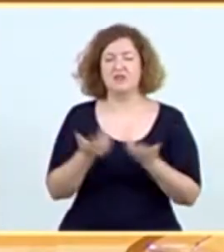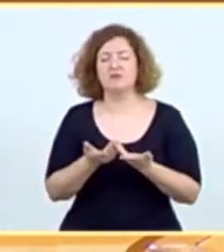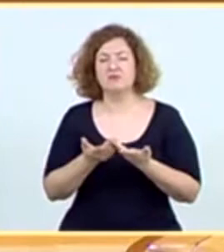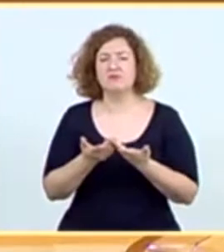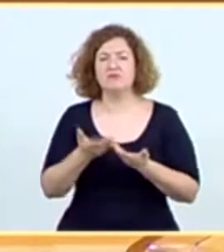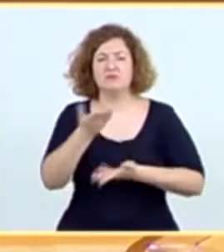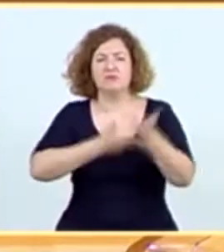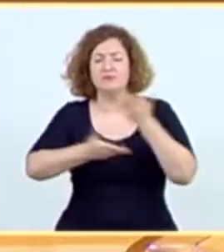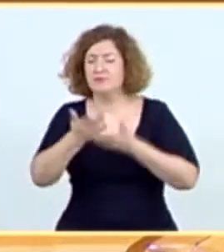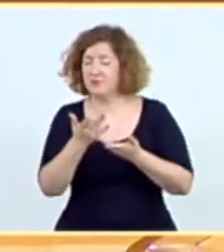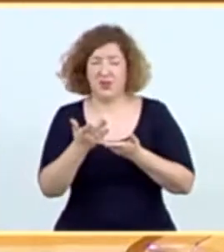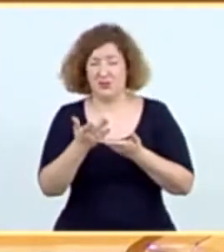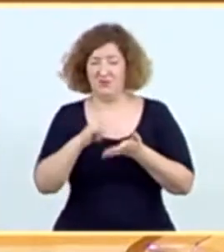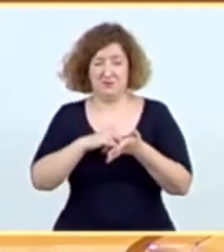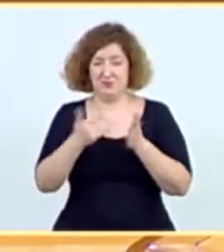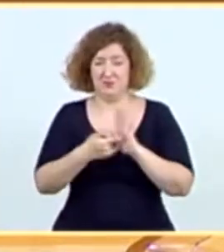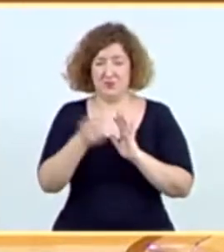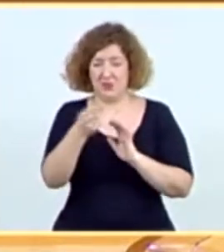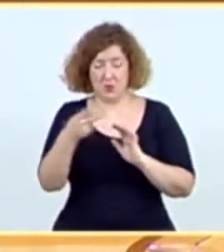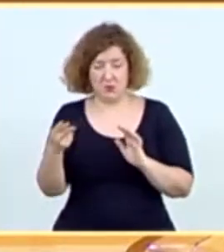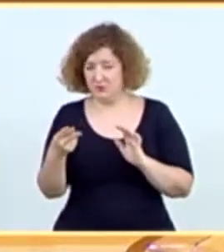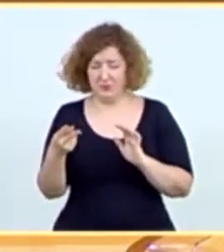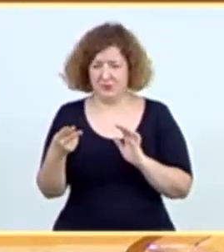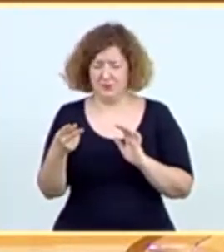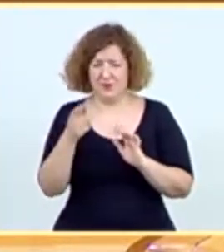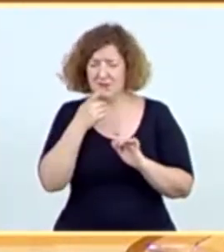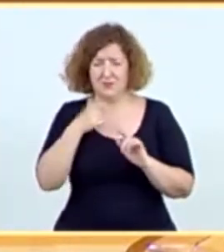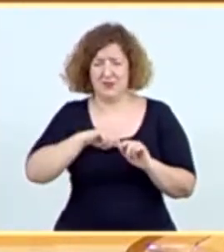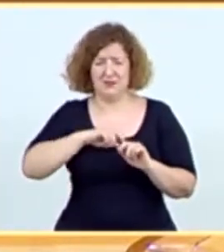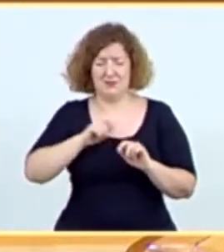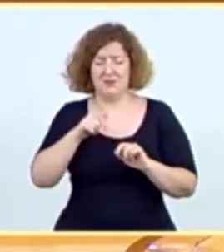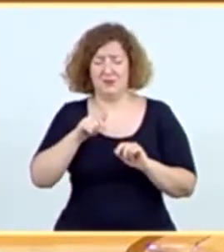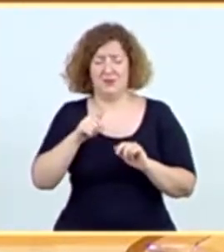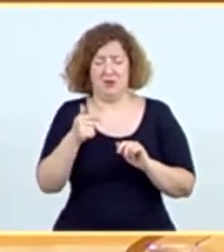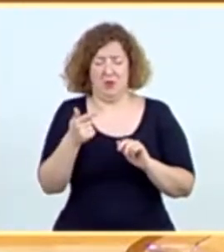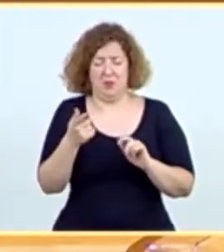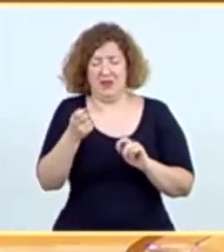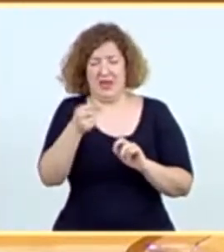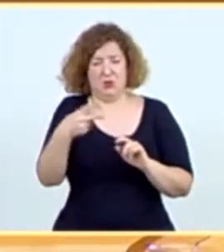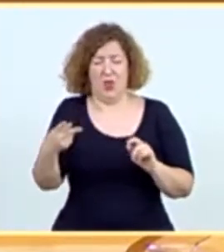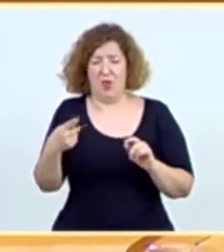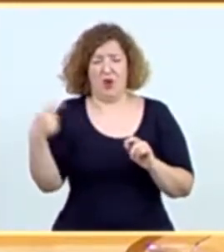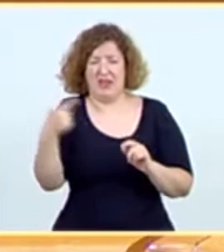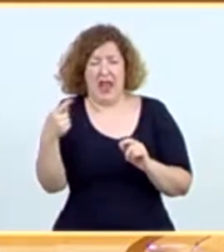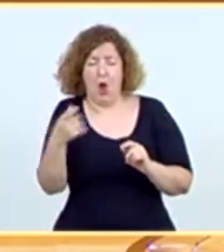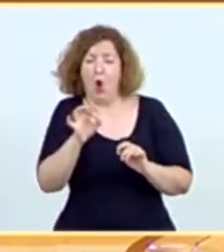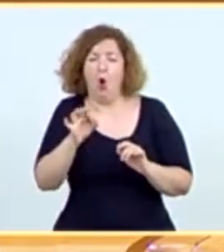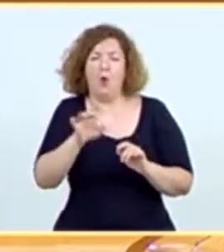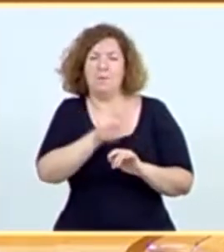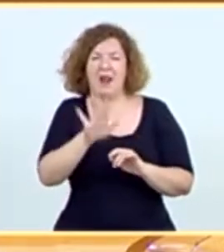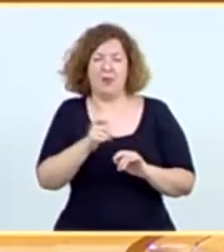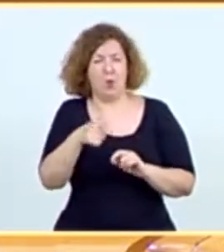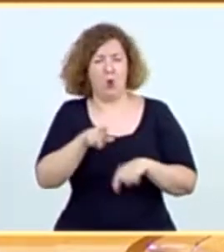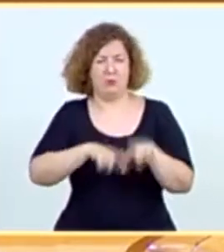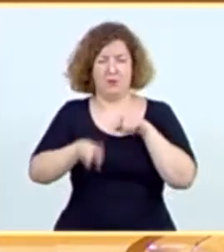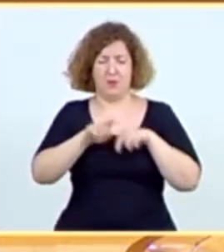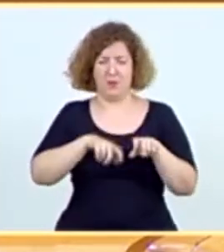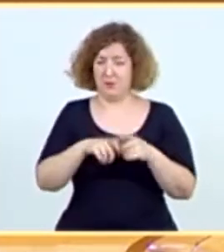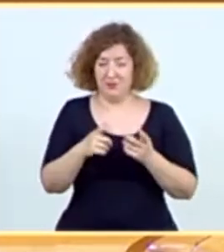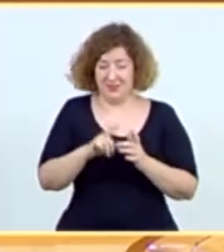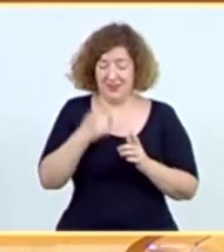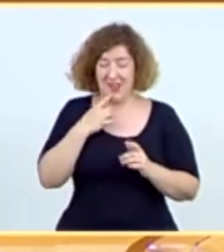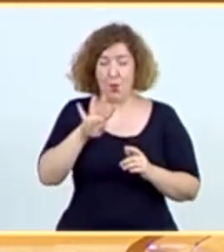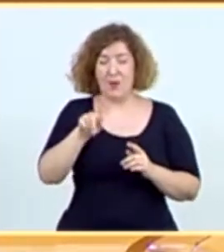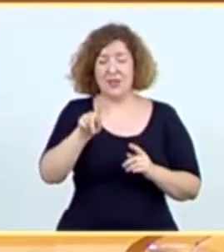sido escasos, sino que en algunos momentos hemos vivido una involución clara. Casi 41 años después sigue siendo una ley que no se